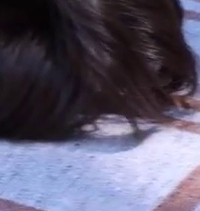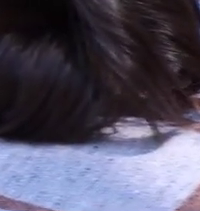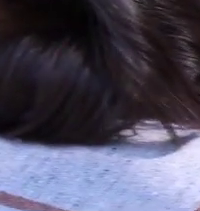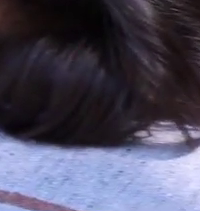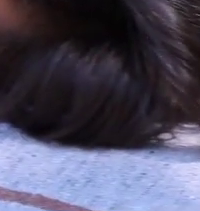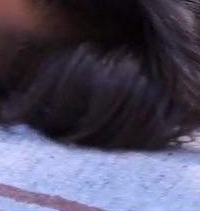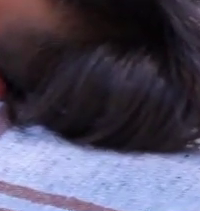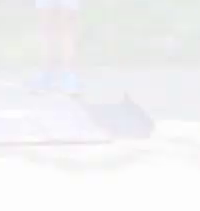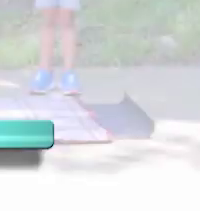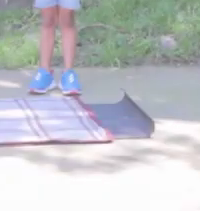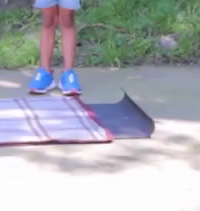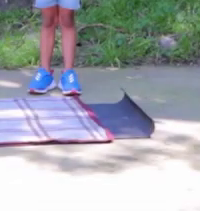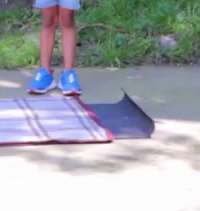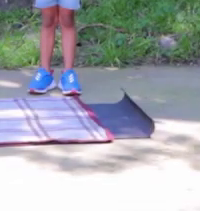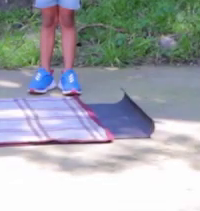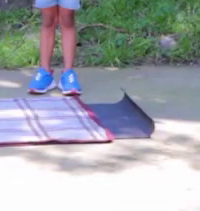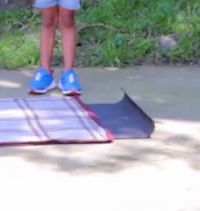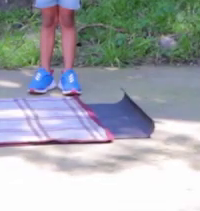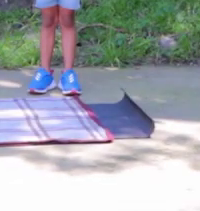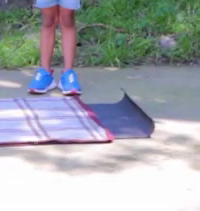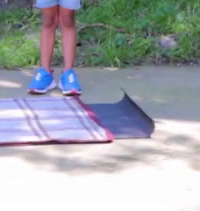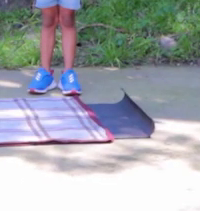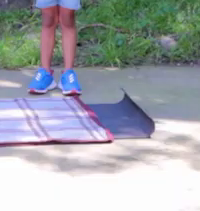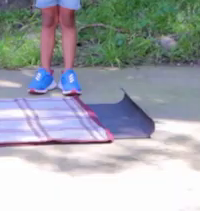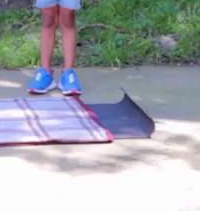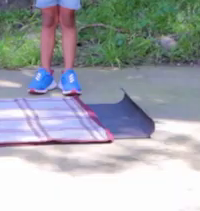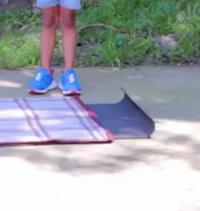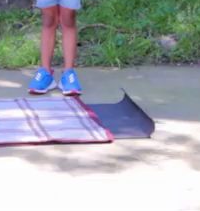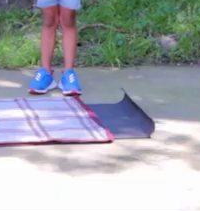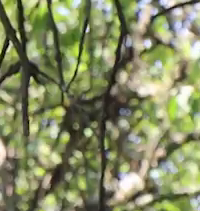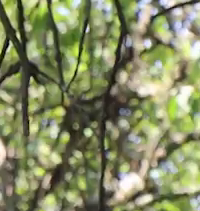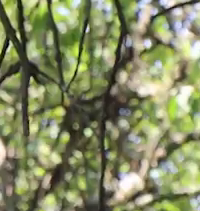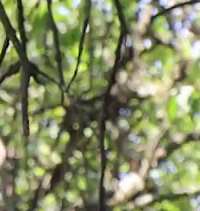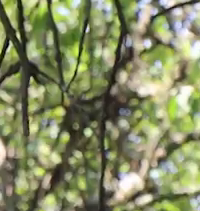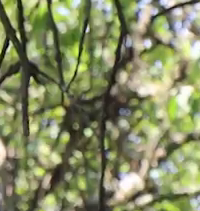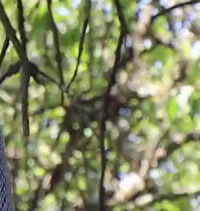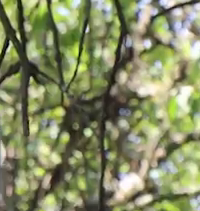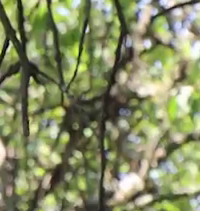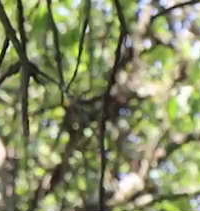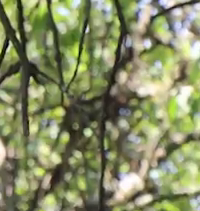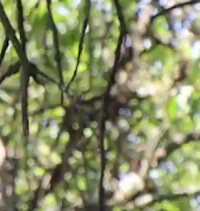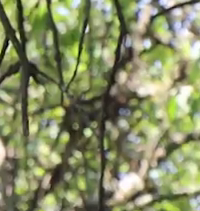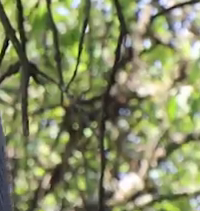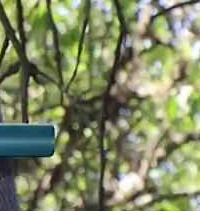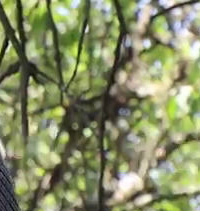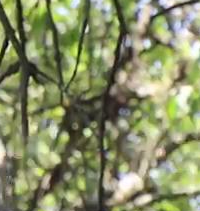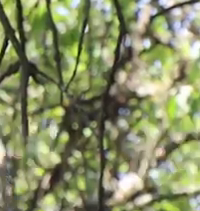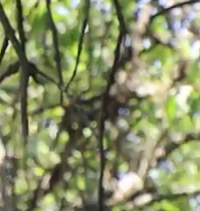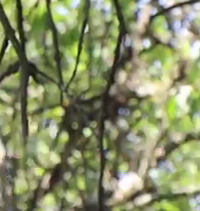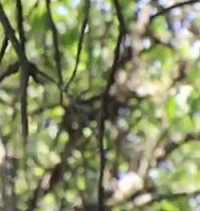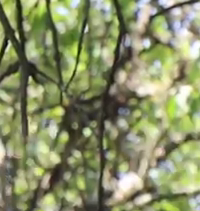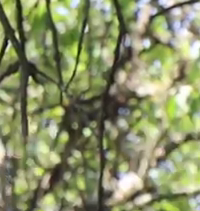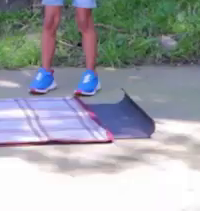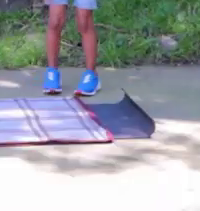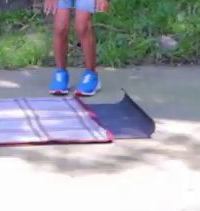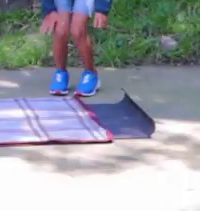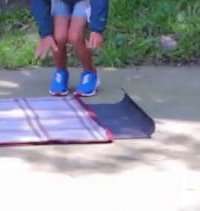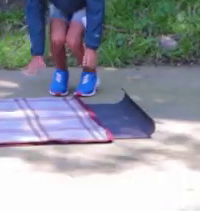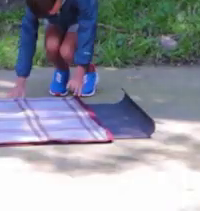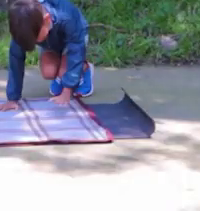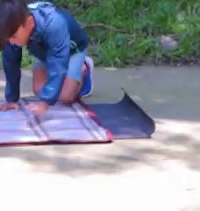Alto. Ahora, el siguiente ejercicio vamos a trabajar lumbares. Lo que vamos a hacer es que vamos a acostar boca abajo.